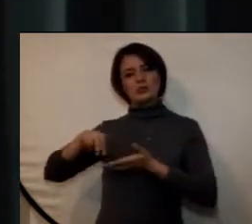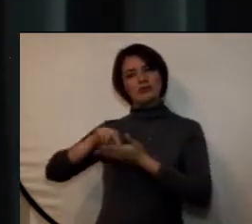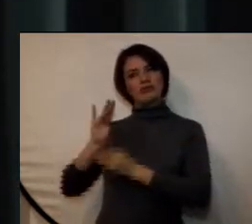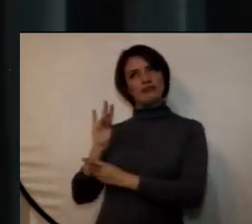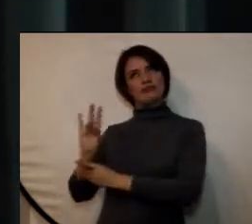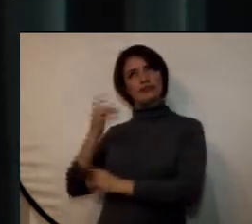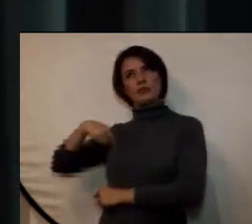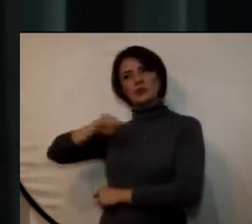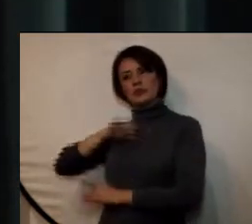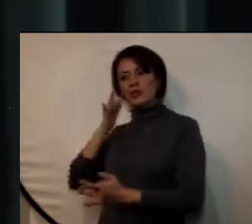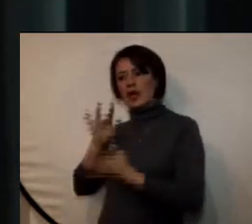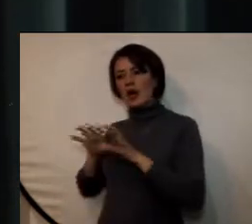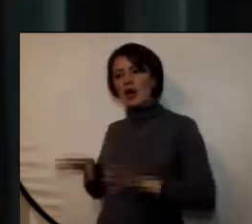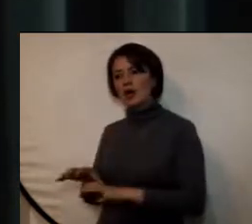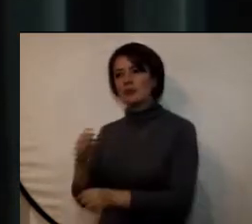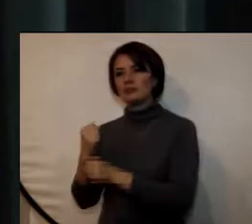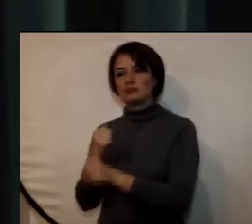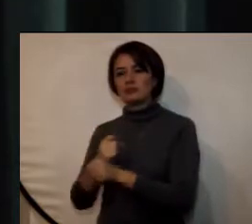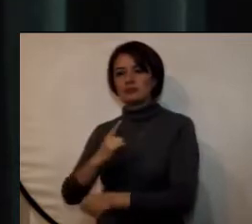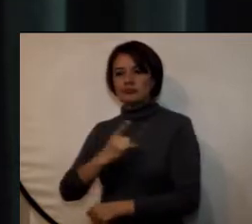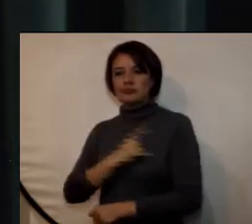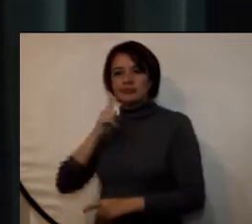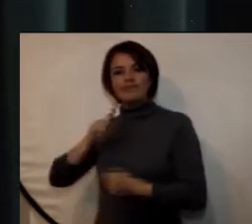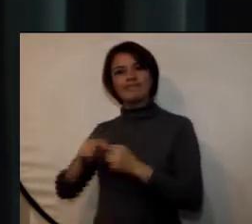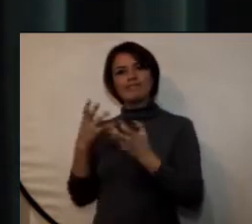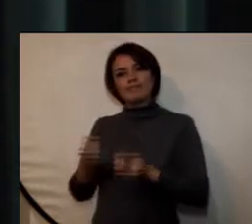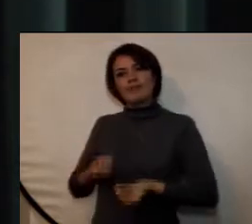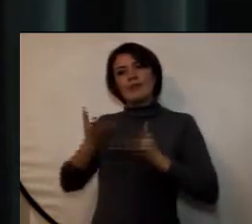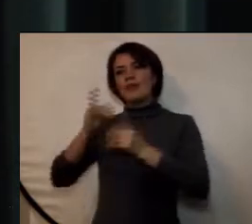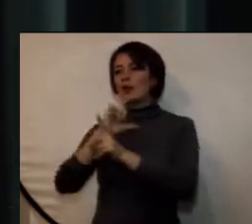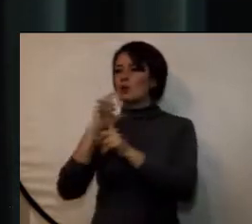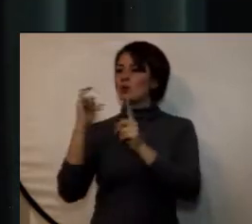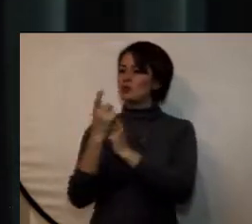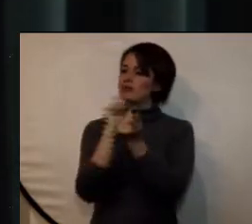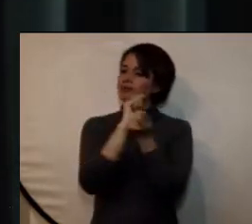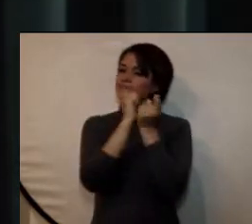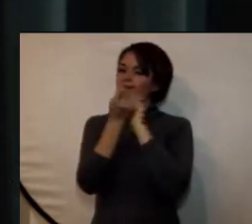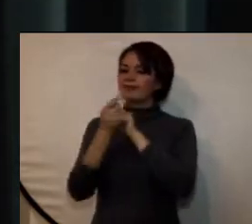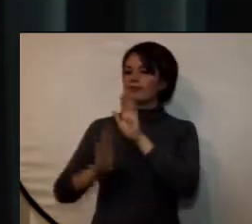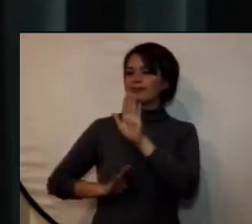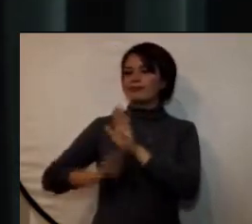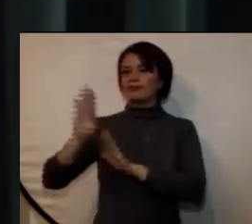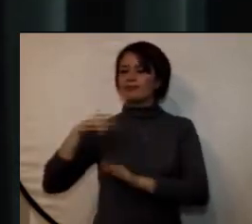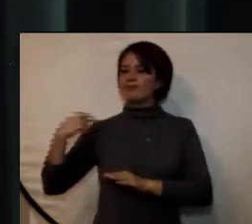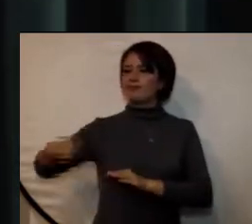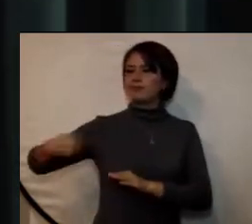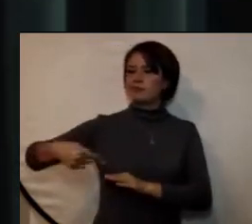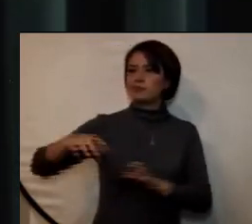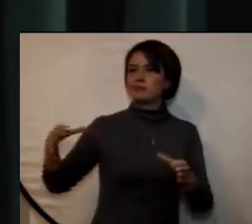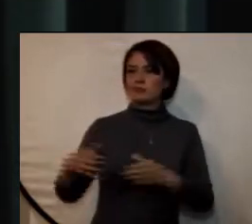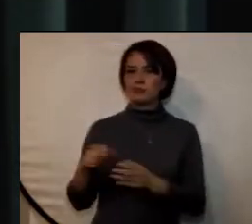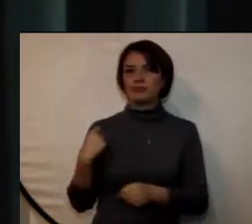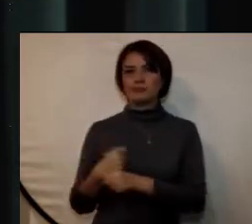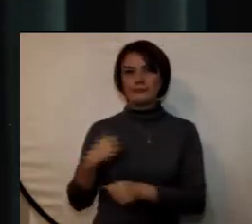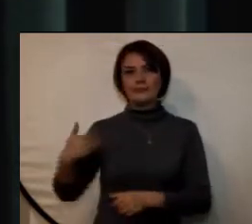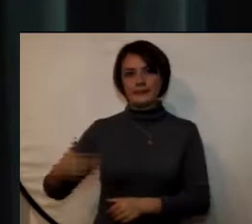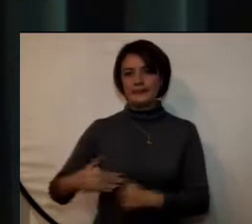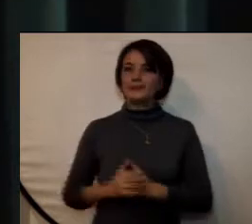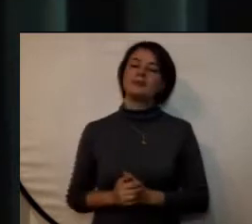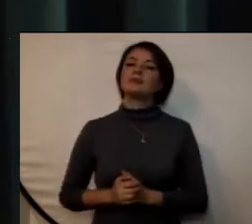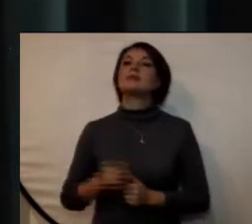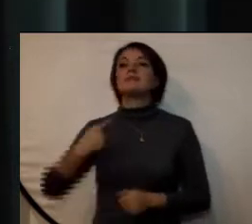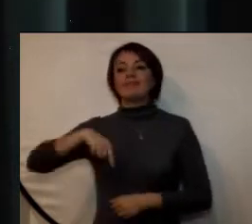gestión universitaria basado en una cultura de innovación y transformación permanente de su quehacer, que